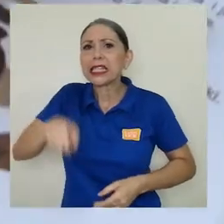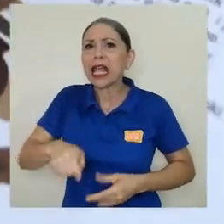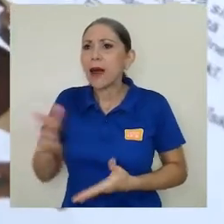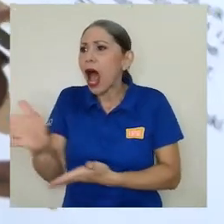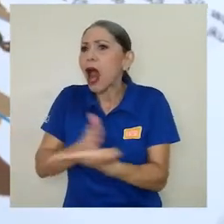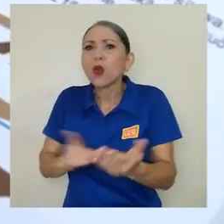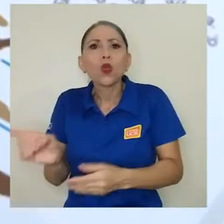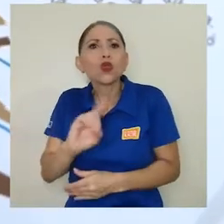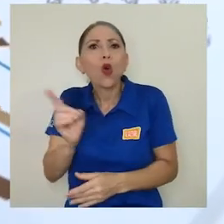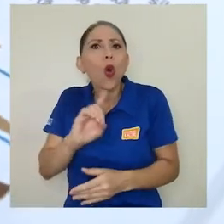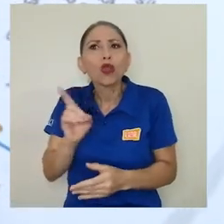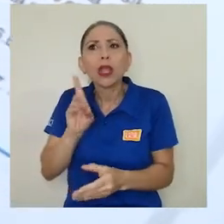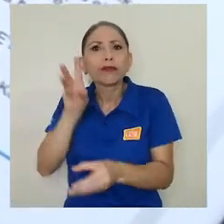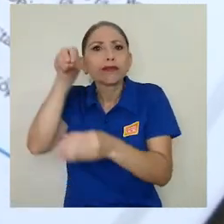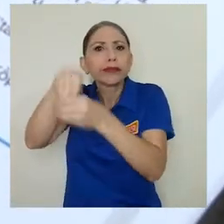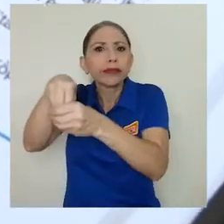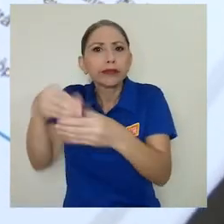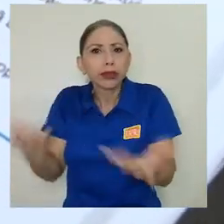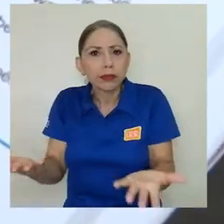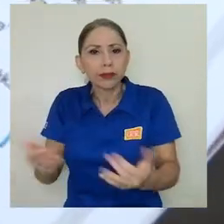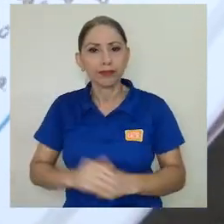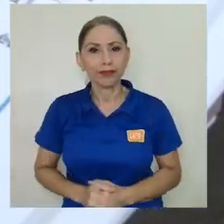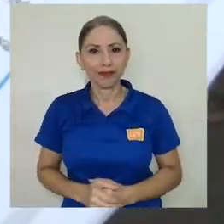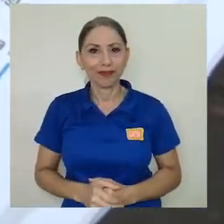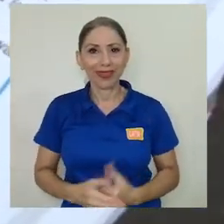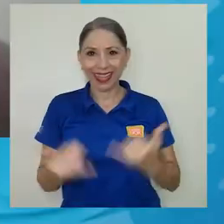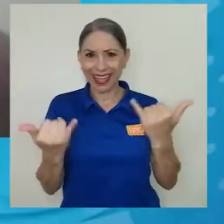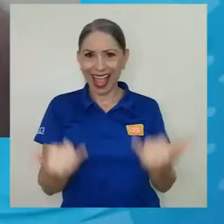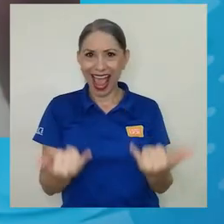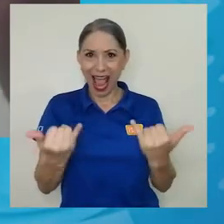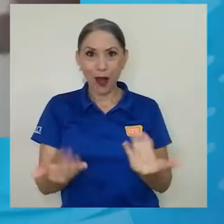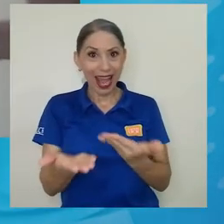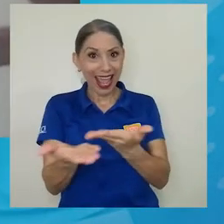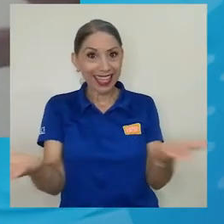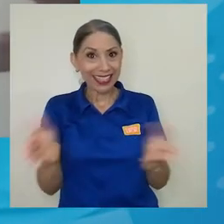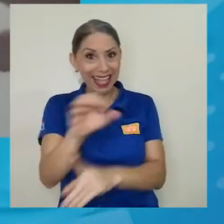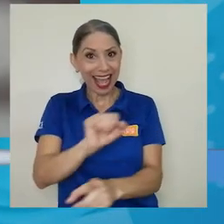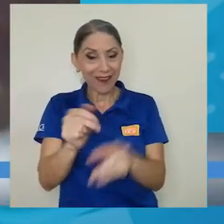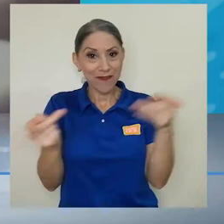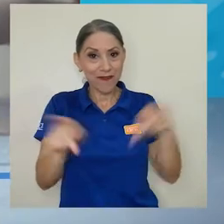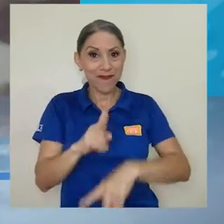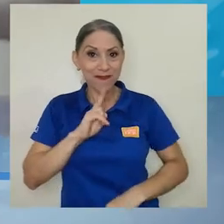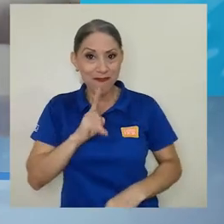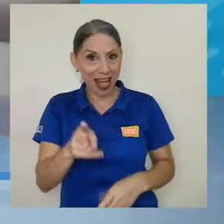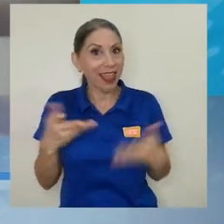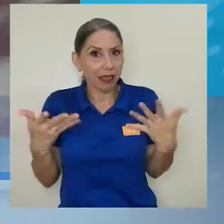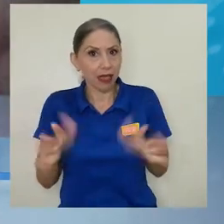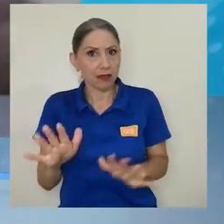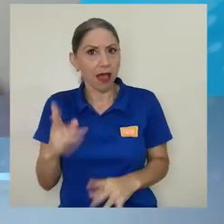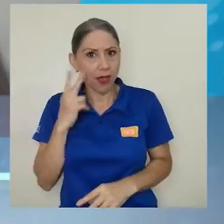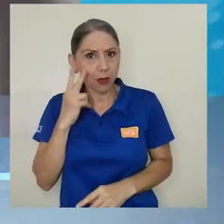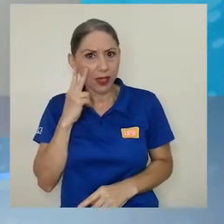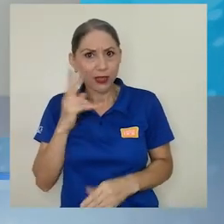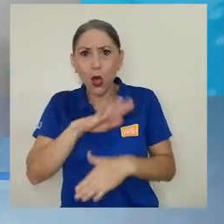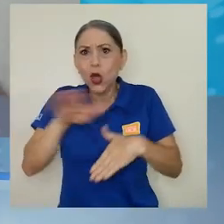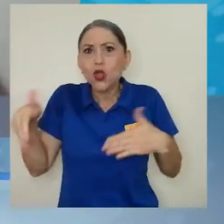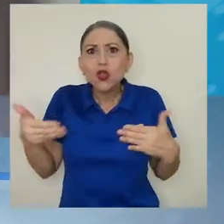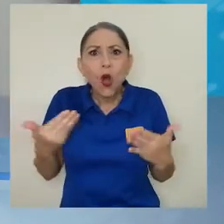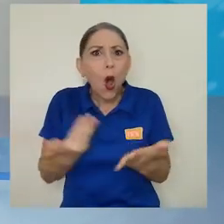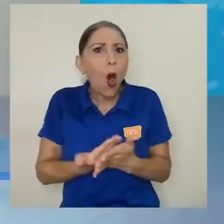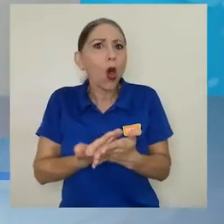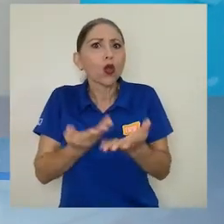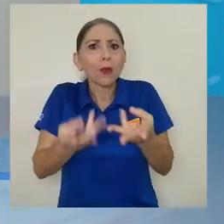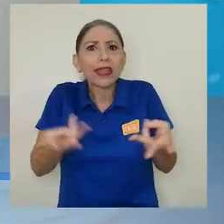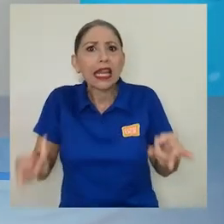un espacio que los resguardara. Ante esta realidad que habíamos ya visto, de que todo estaba como muy